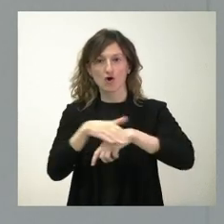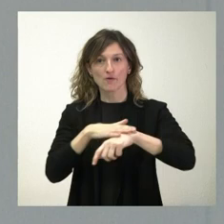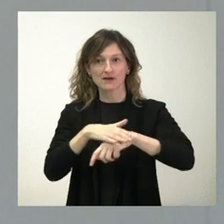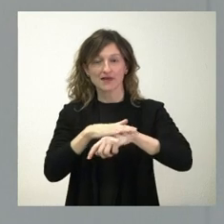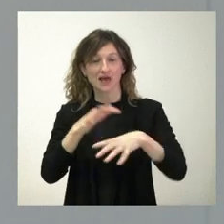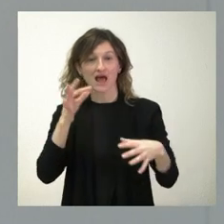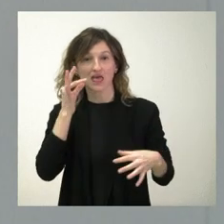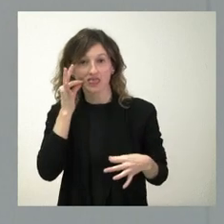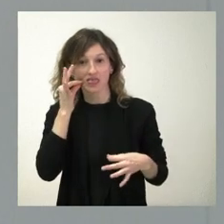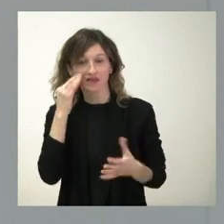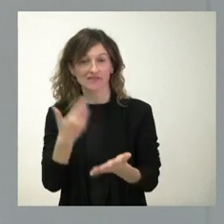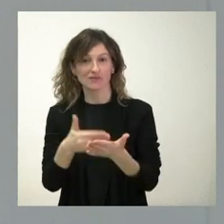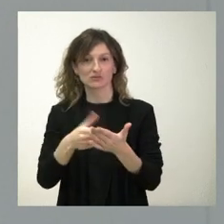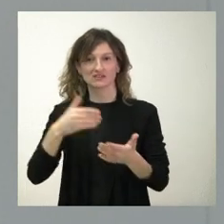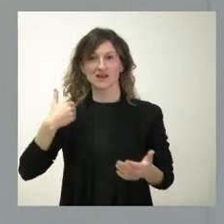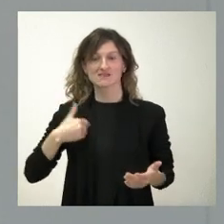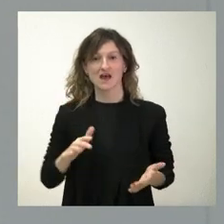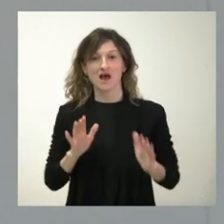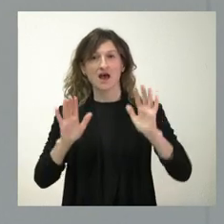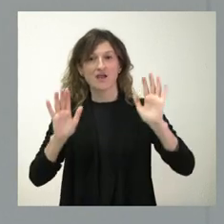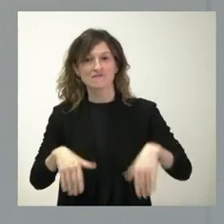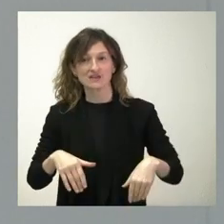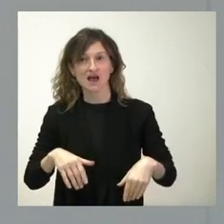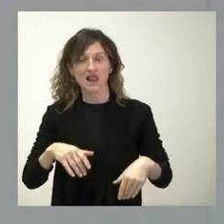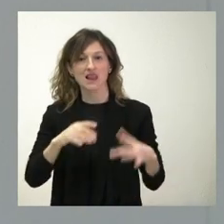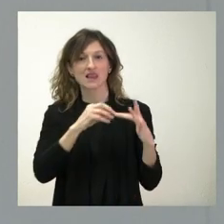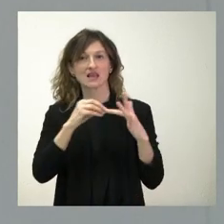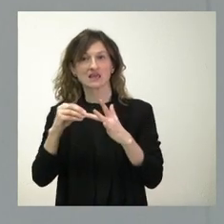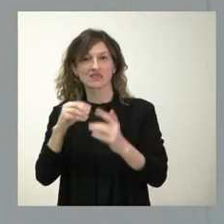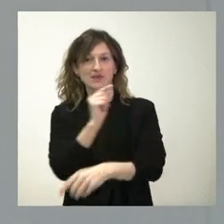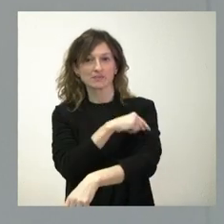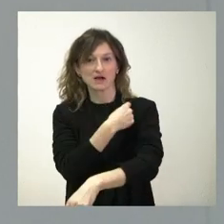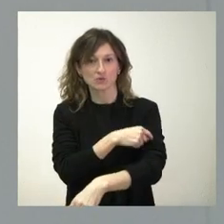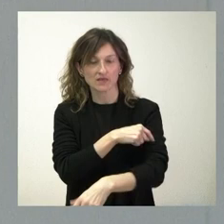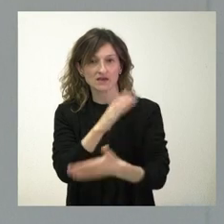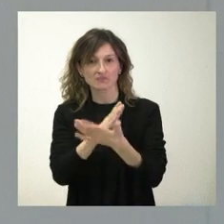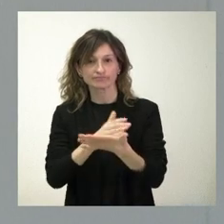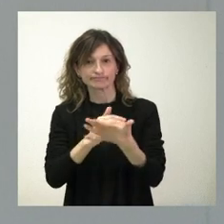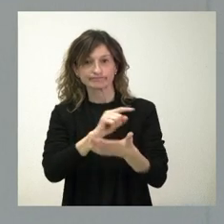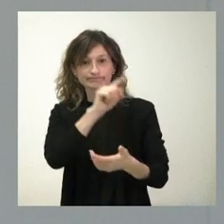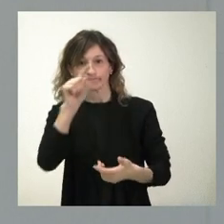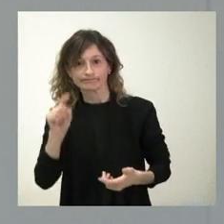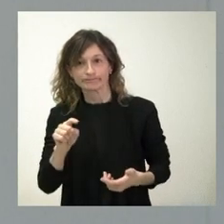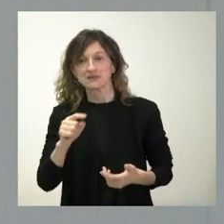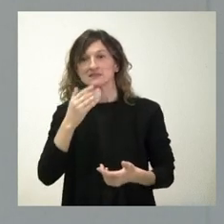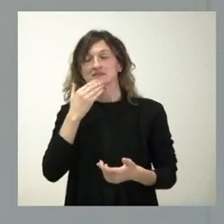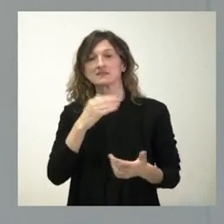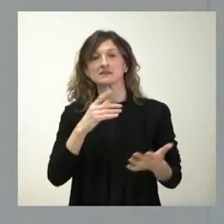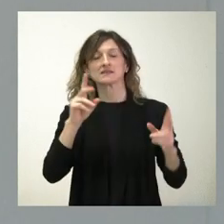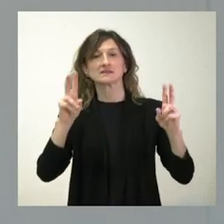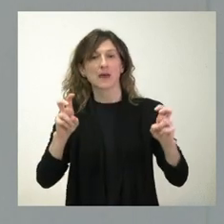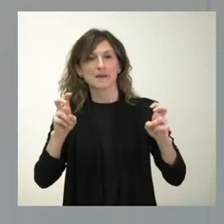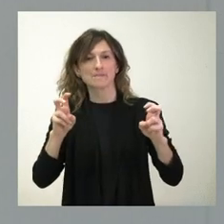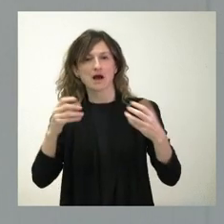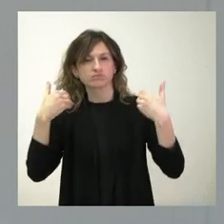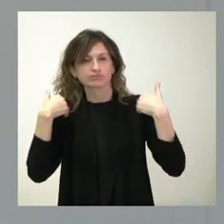de la verdad demuestra es que, al final, quienes hemos liderado las vacunaciones somos las comunidades autónomas, quienes hemos cargado con